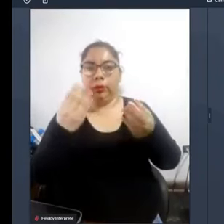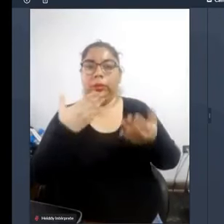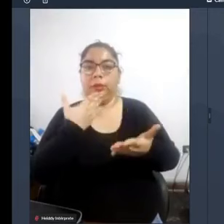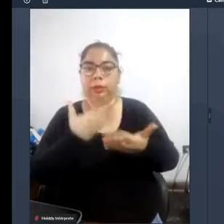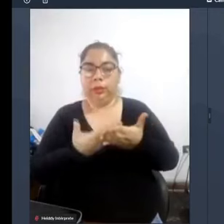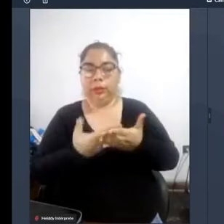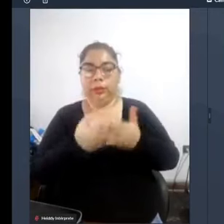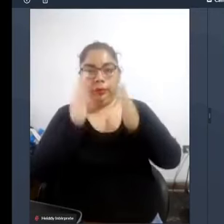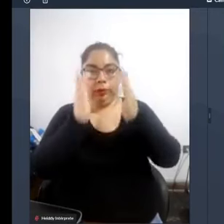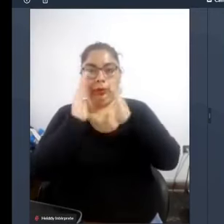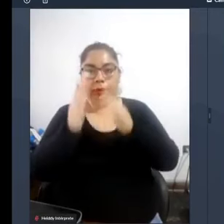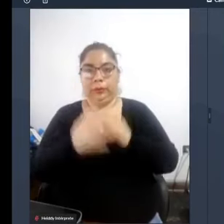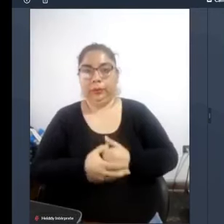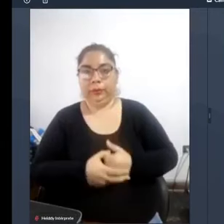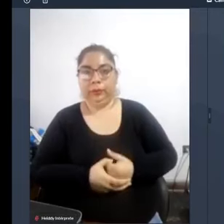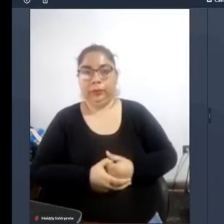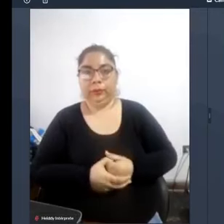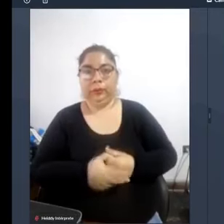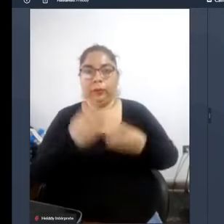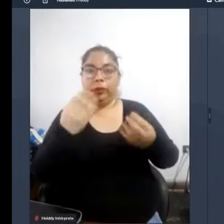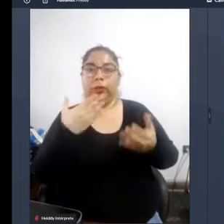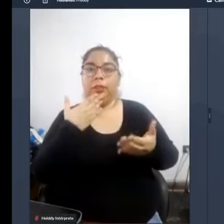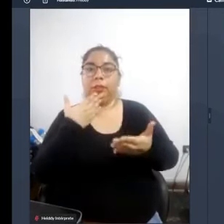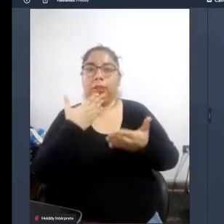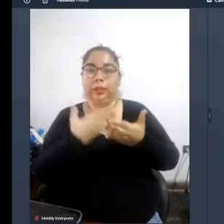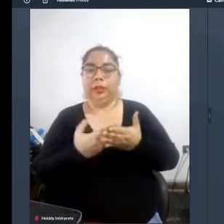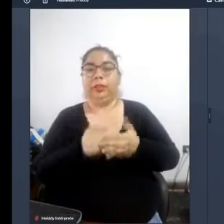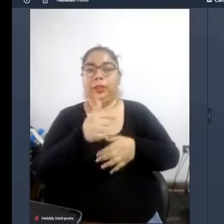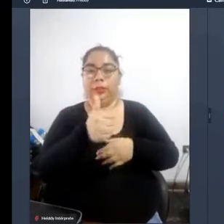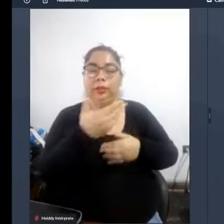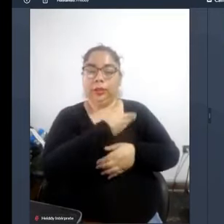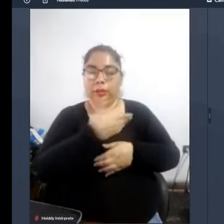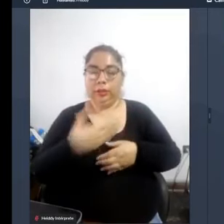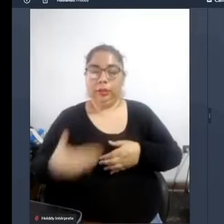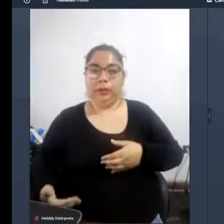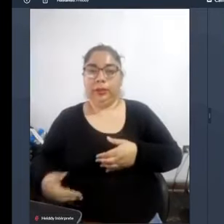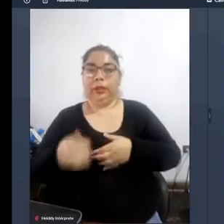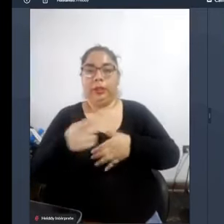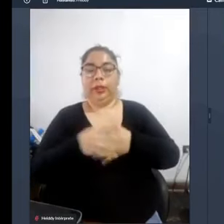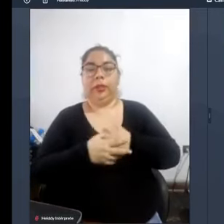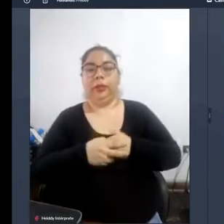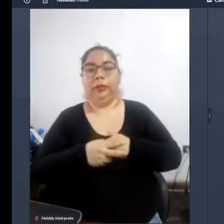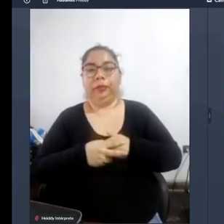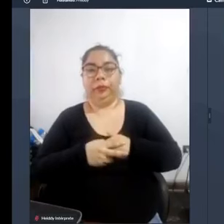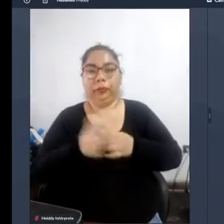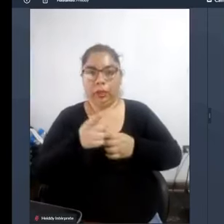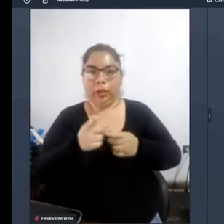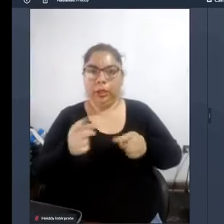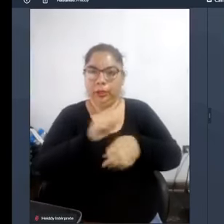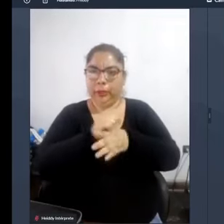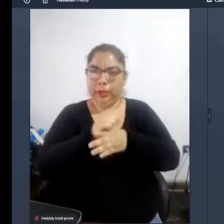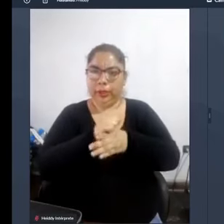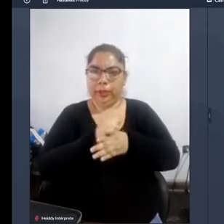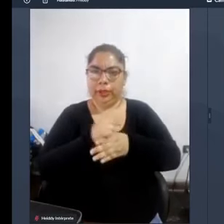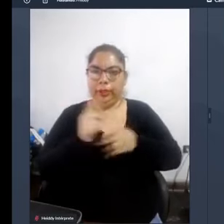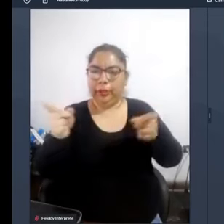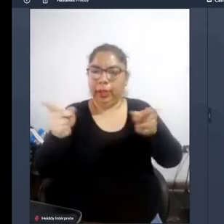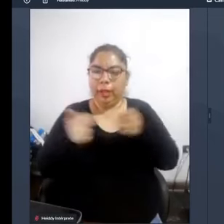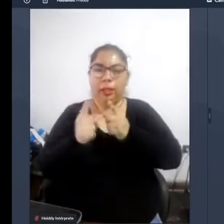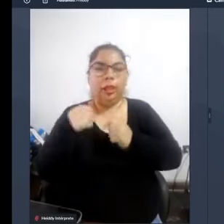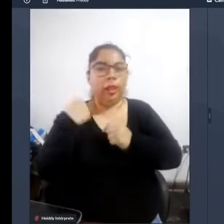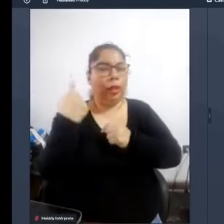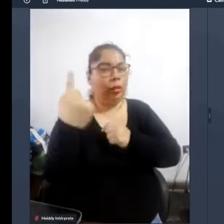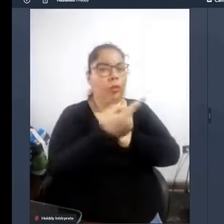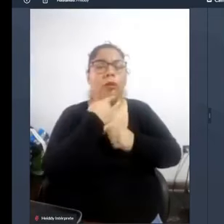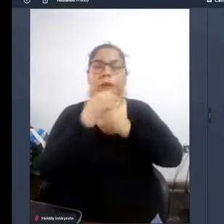su atención muchas gracias a usted señor presidente y definitivamente ha sido prácticamente casi un análisis de todo lo que